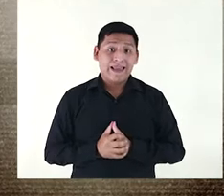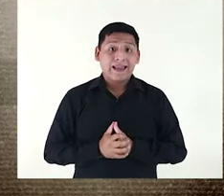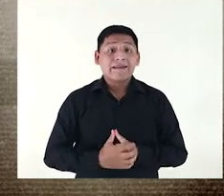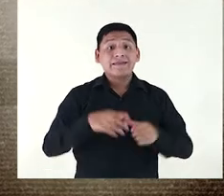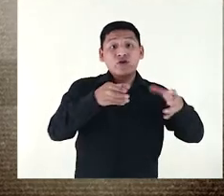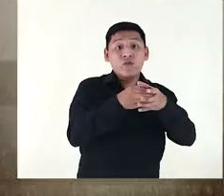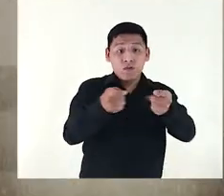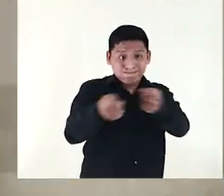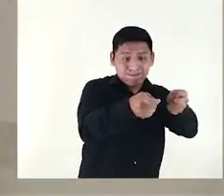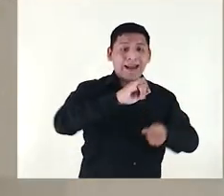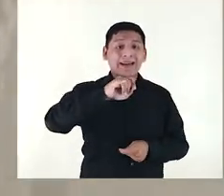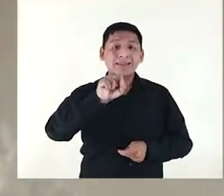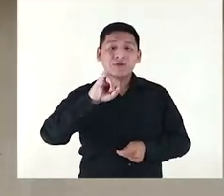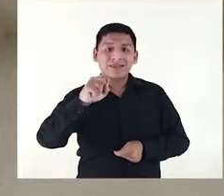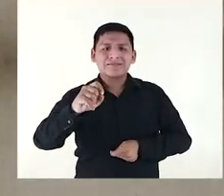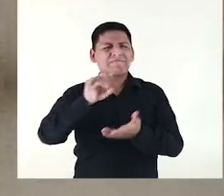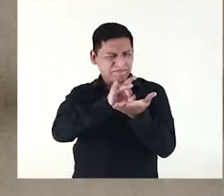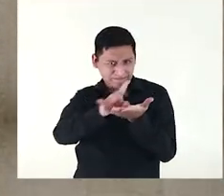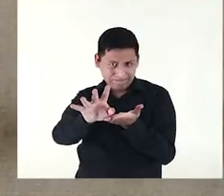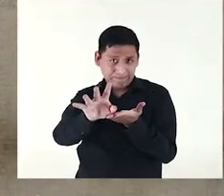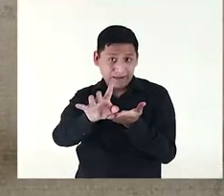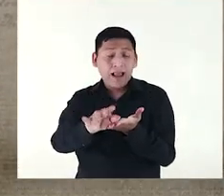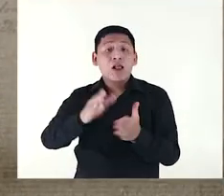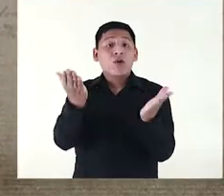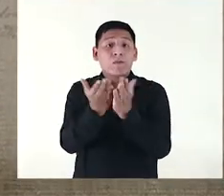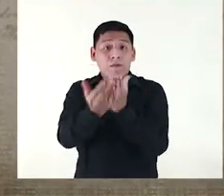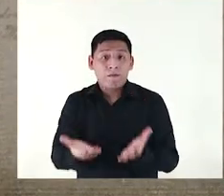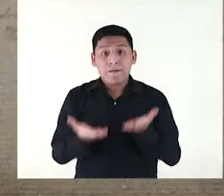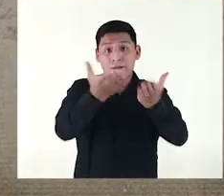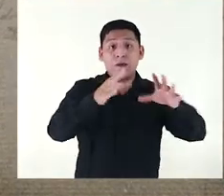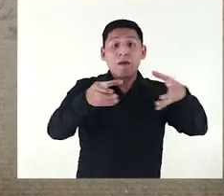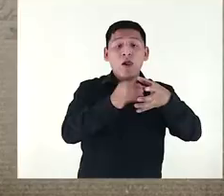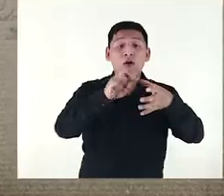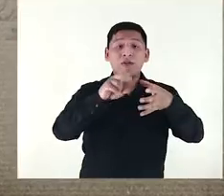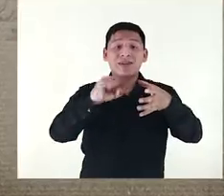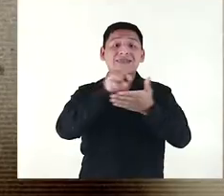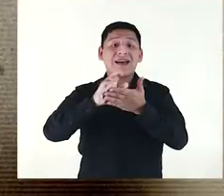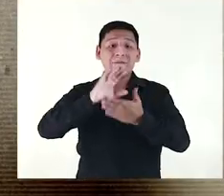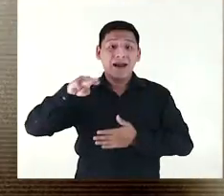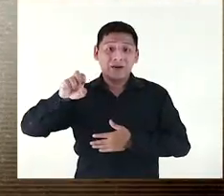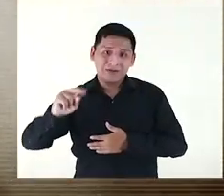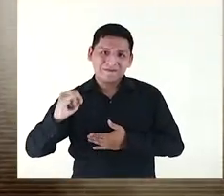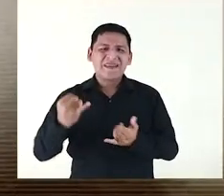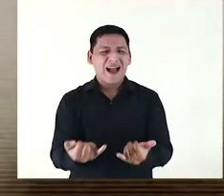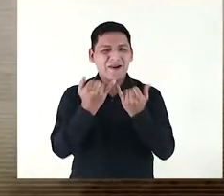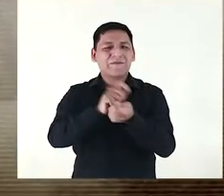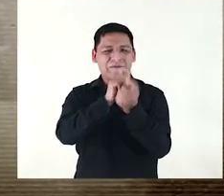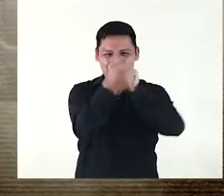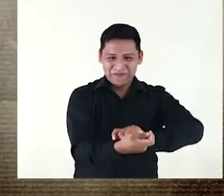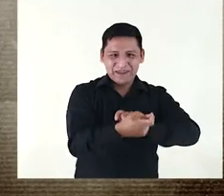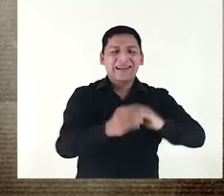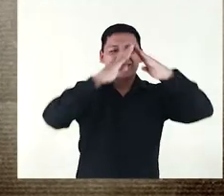Regentado por los jesuitas, luego de su expulsión, el colegio fue integrado junto a otros en el Convictorio de San Carlos, que hoy es la